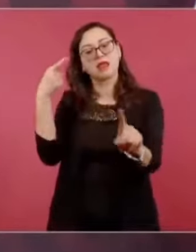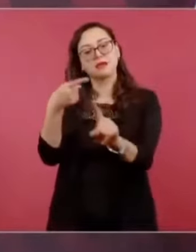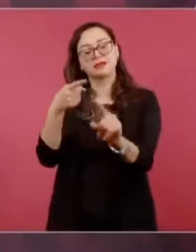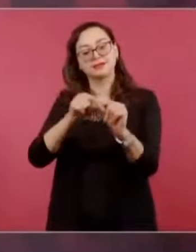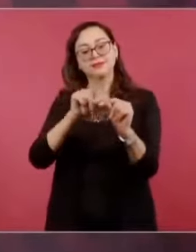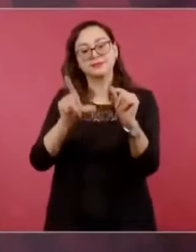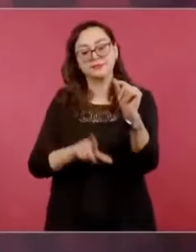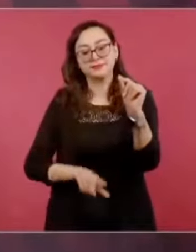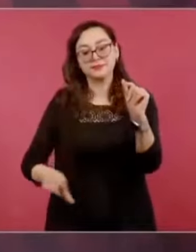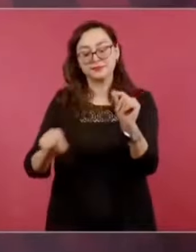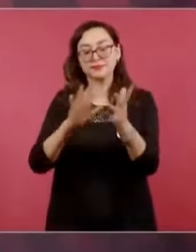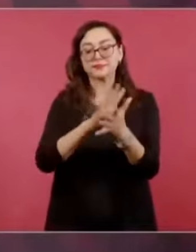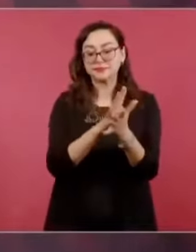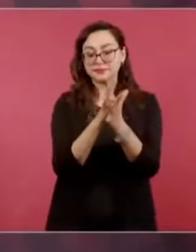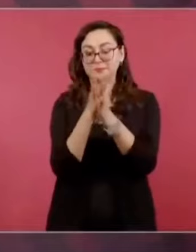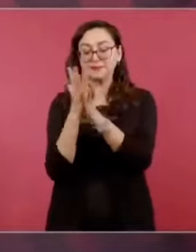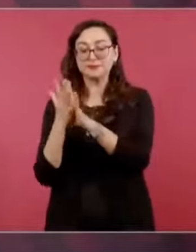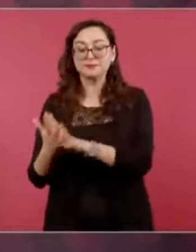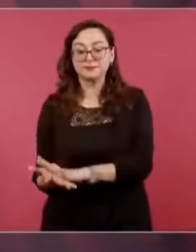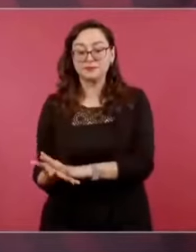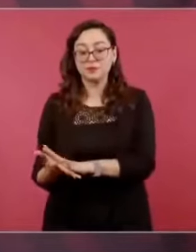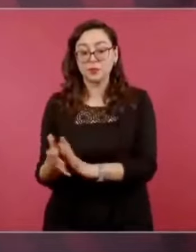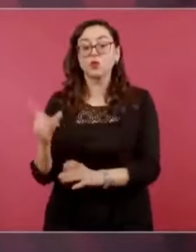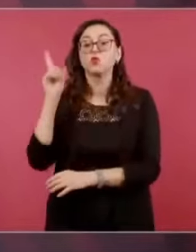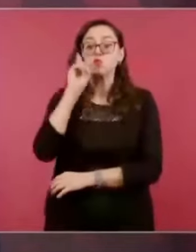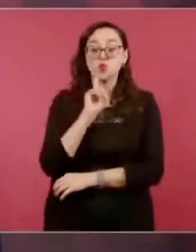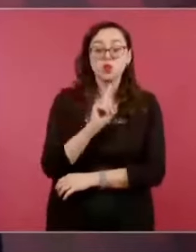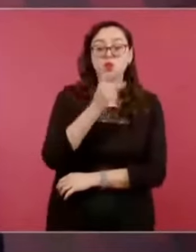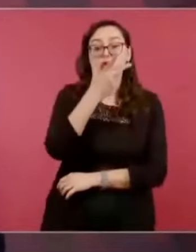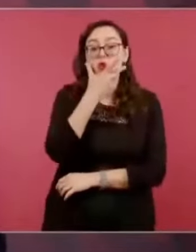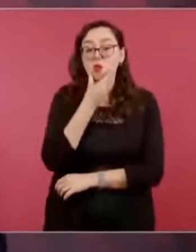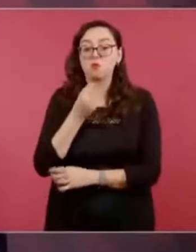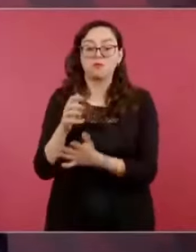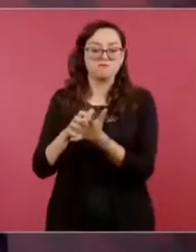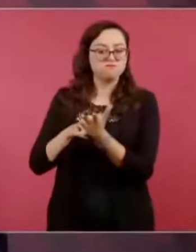mujeres y hombres, millones.